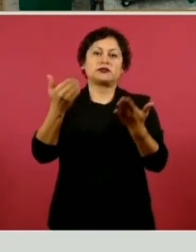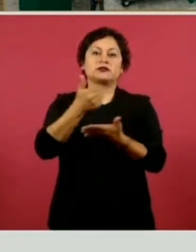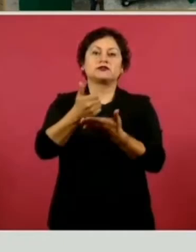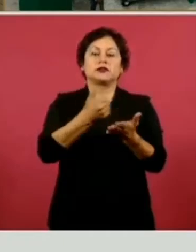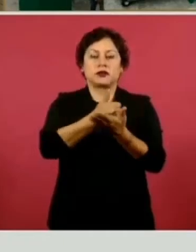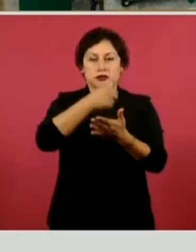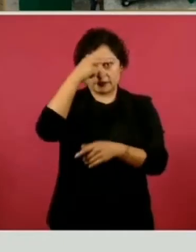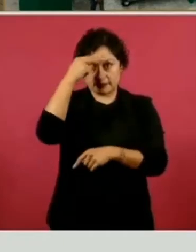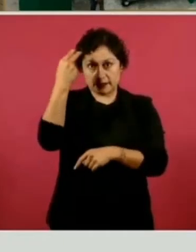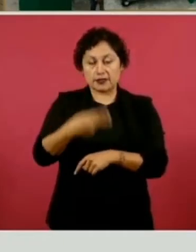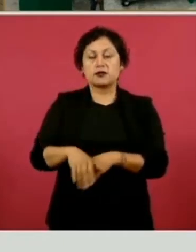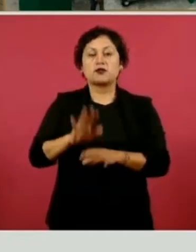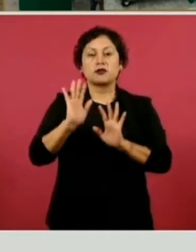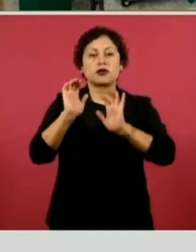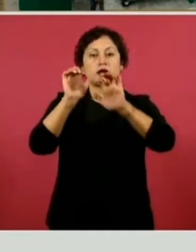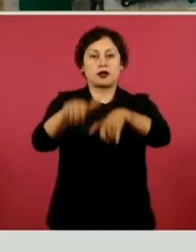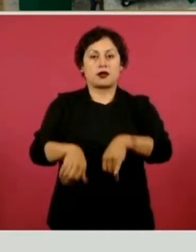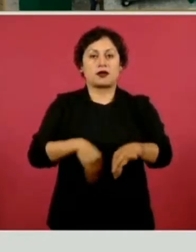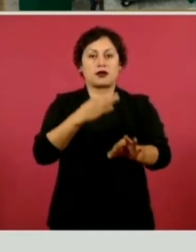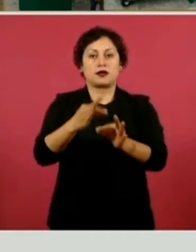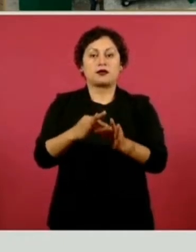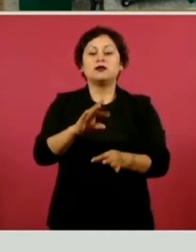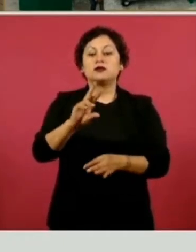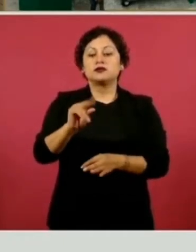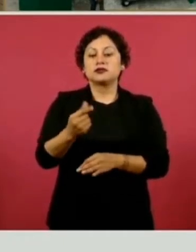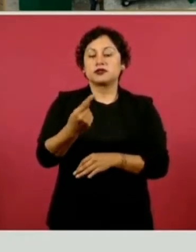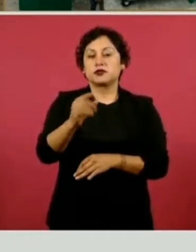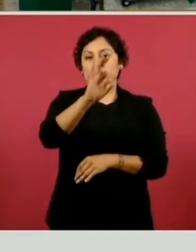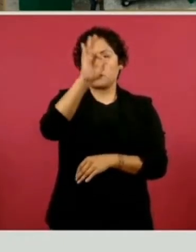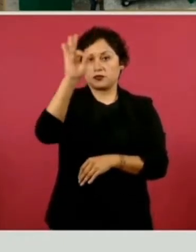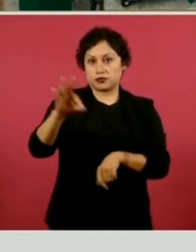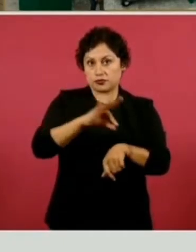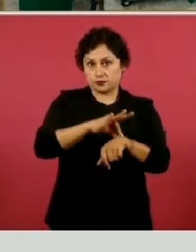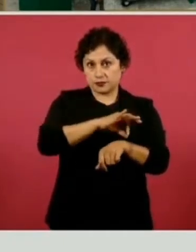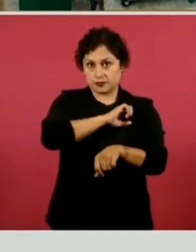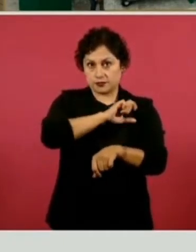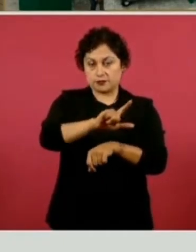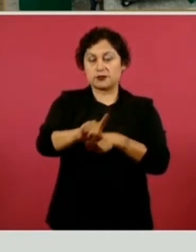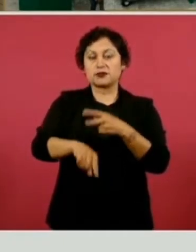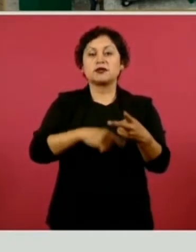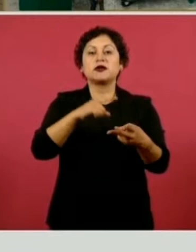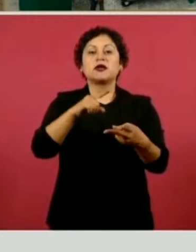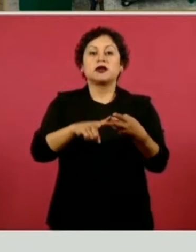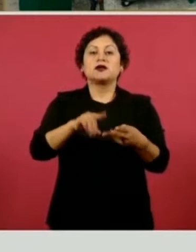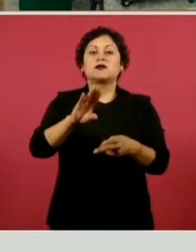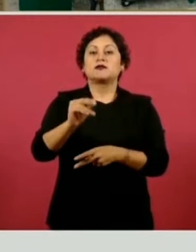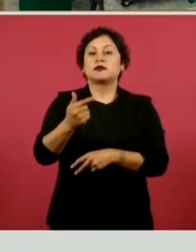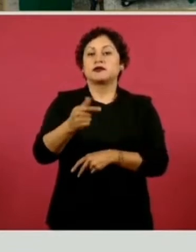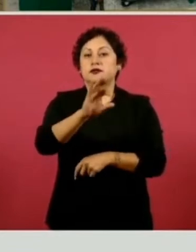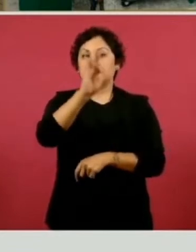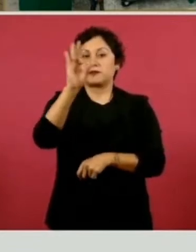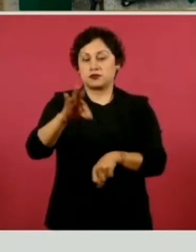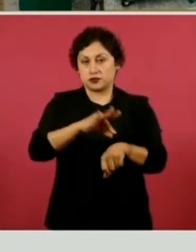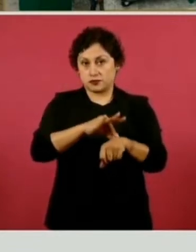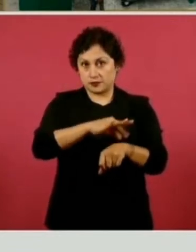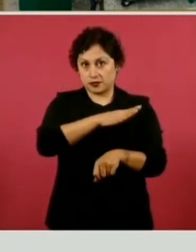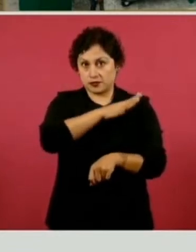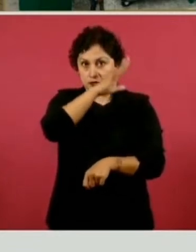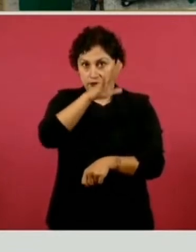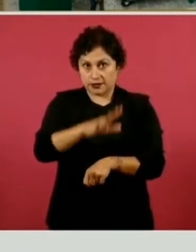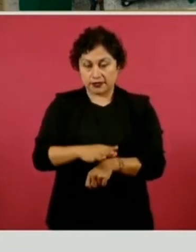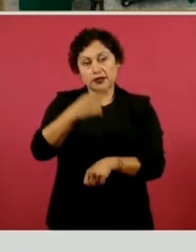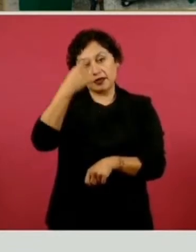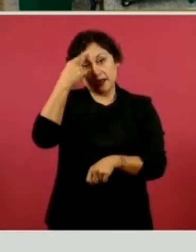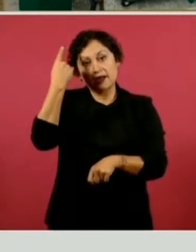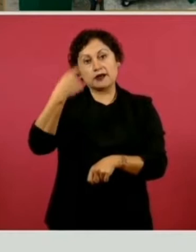81 por ciento en la contratación de médicos especialistas, 97 por ciento de contratación de médicas y médicos generales para el